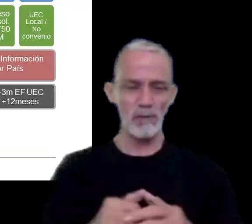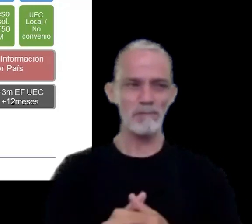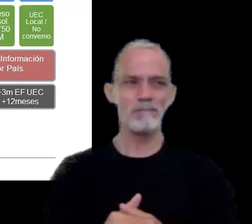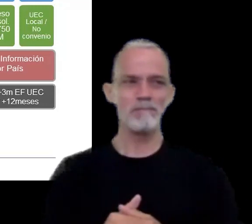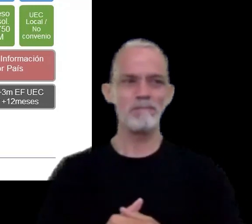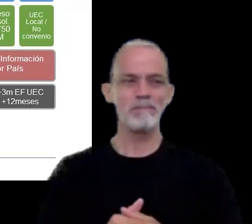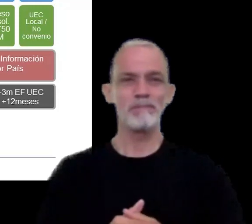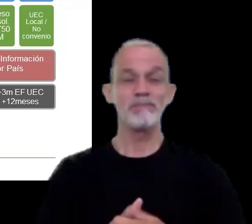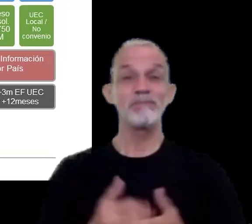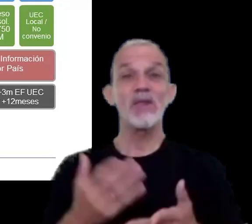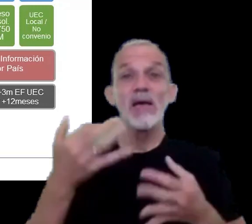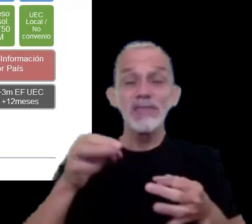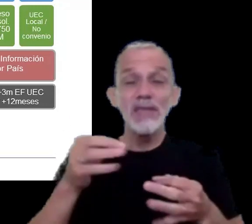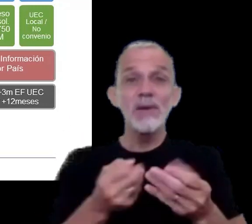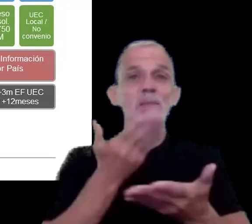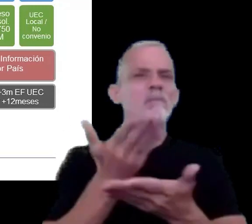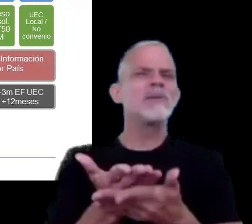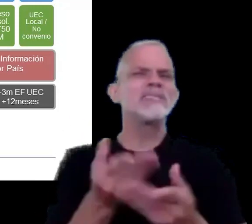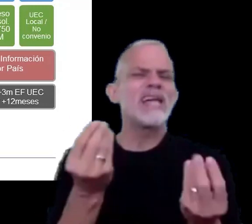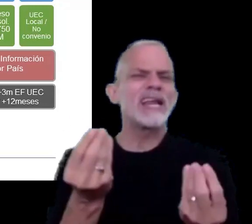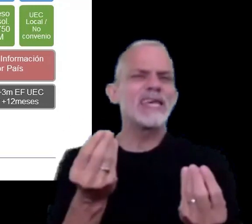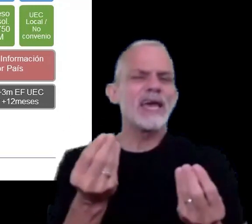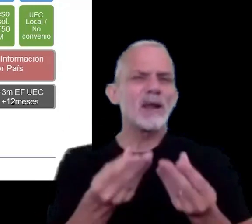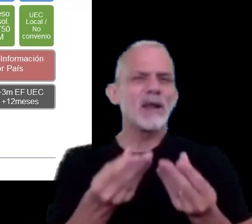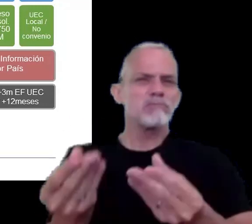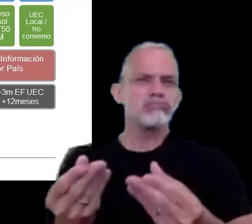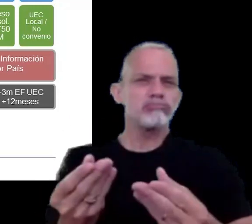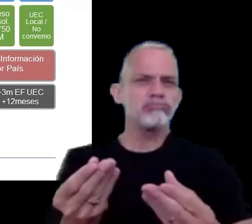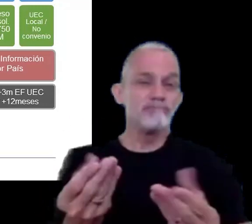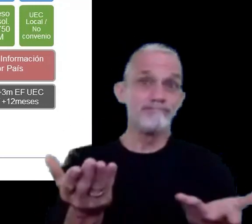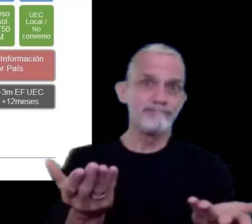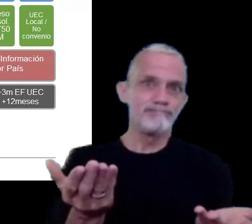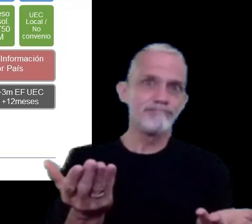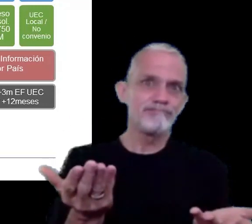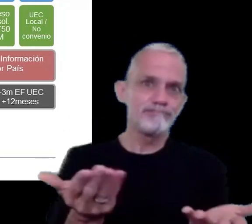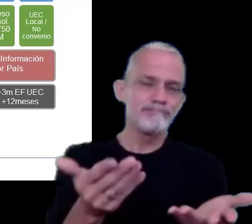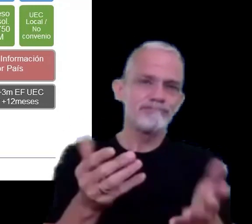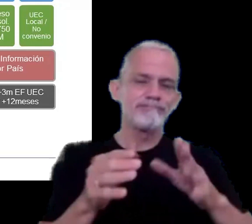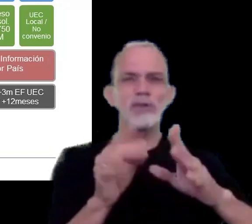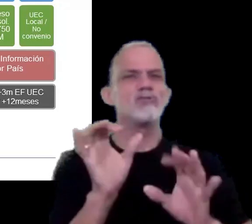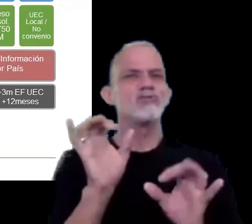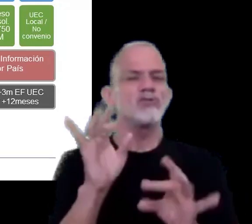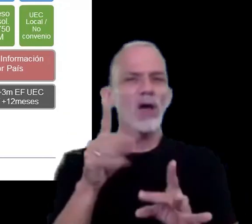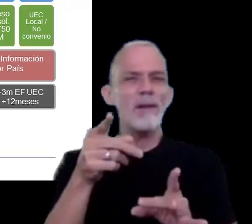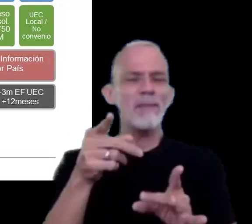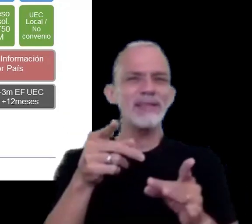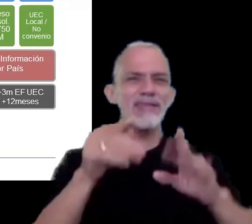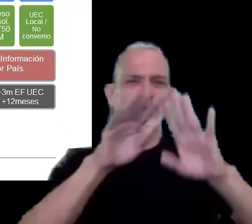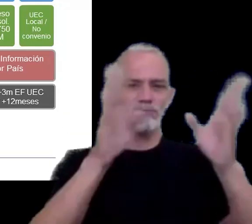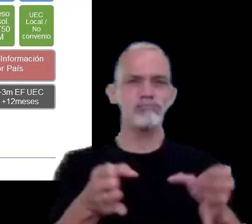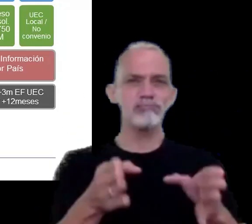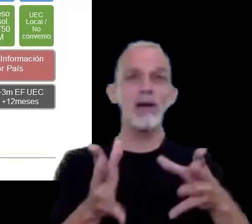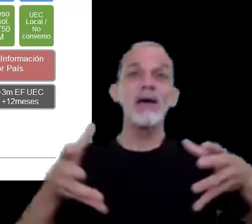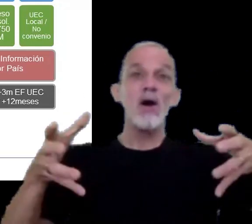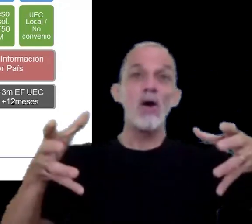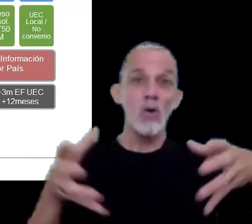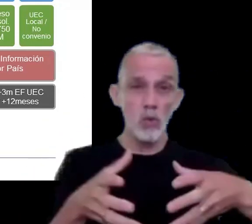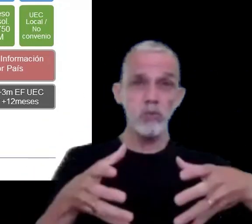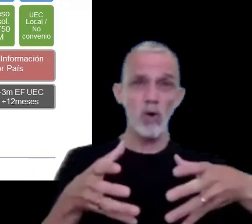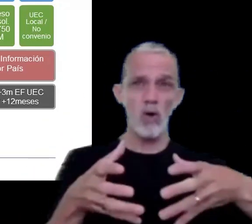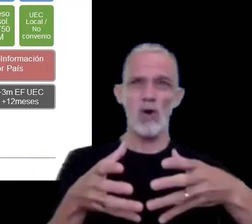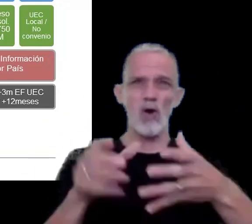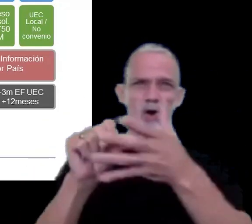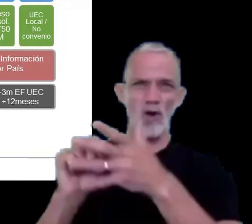que lo tienen que presentar naturalmente aquellas únicamente aquellas entidades que son parte del grupo multinacional